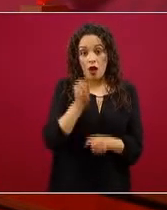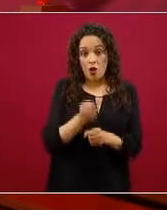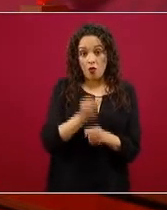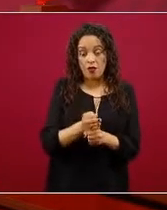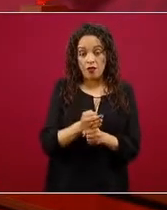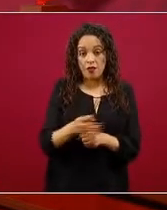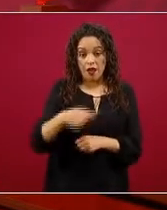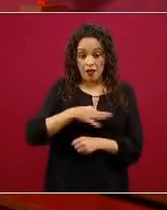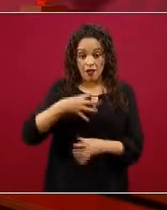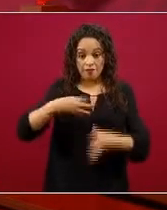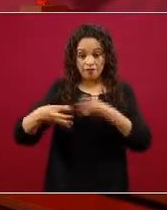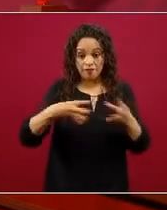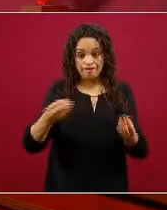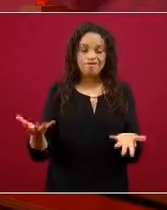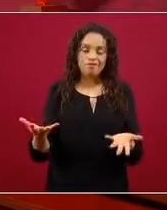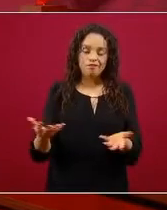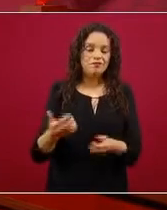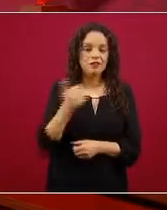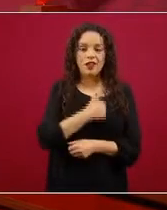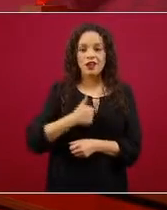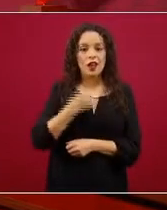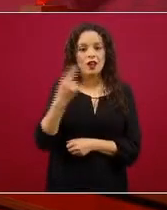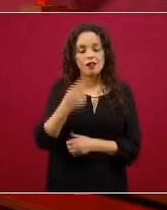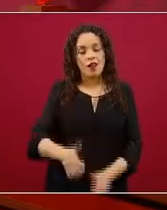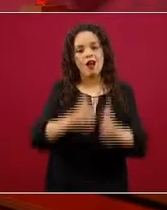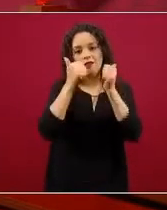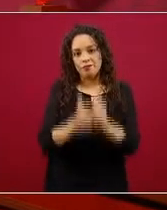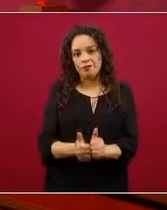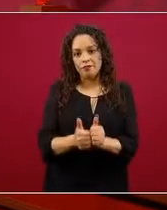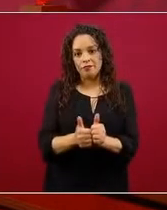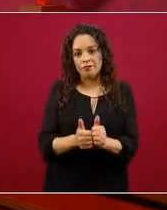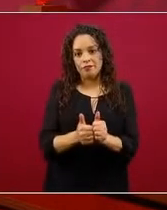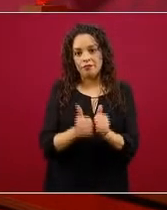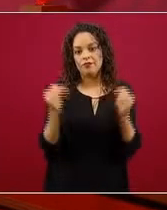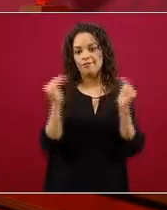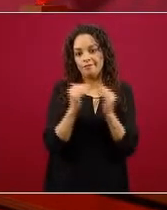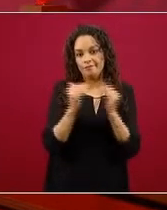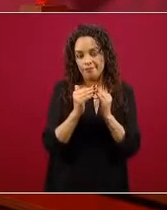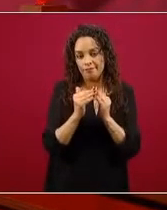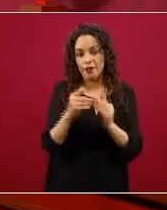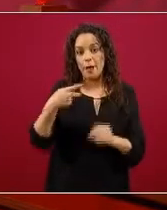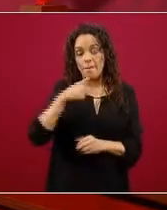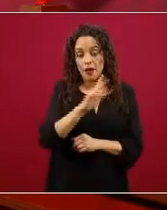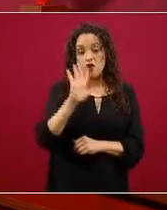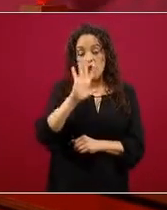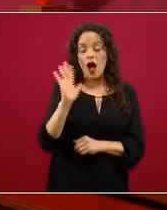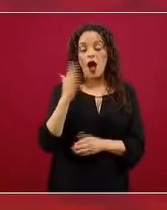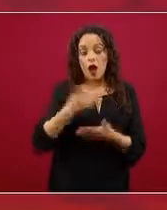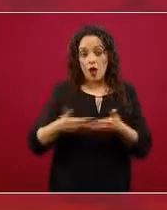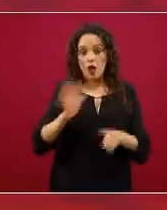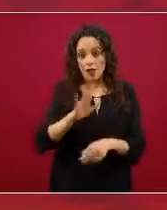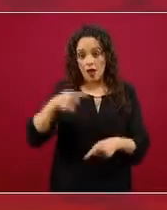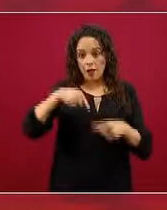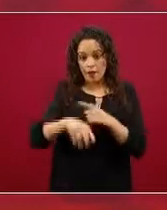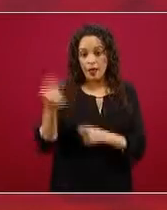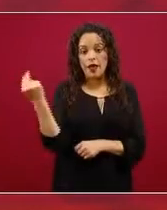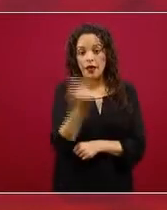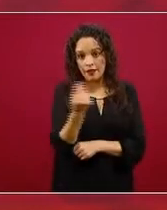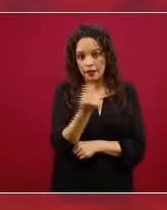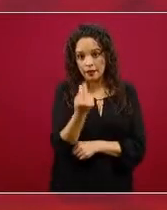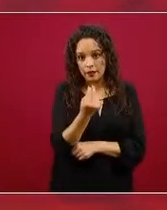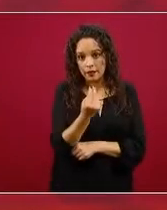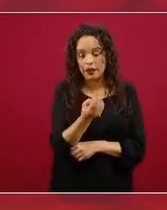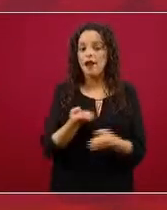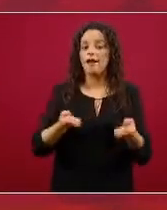confinamiento prolongado, es muy deseable que empecemos ya con la activación física. Es por esto que cuando seleccionamos las actividades